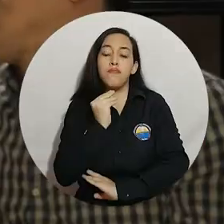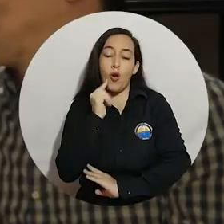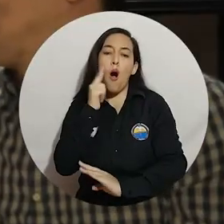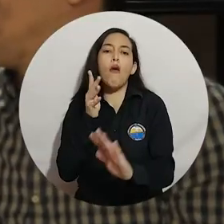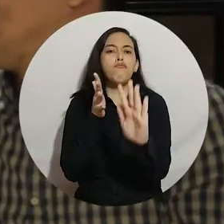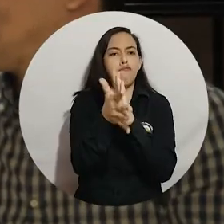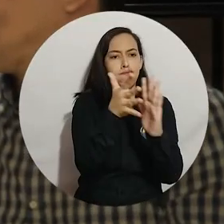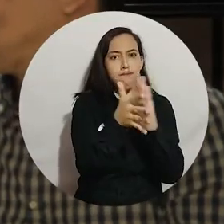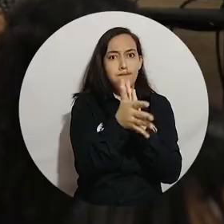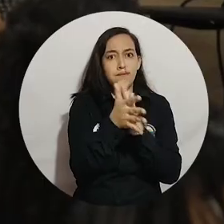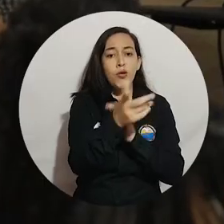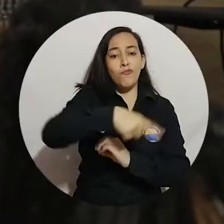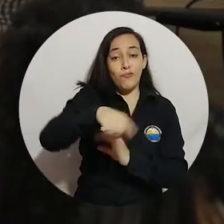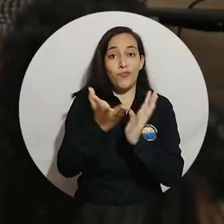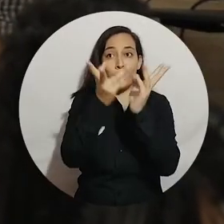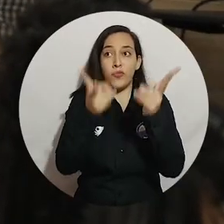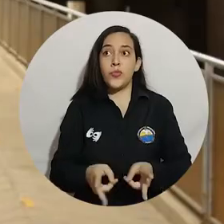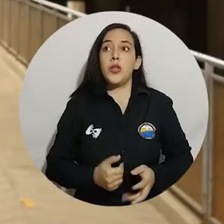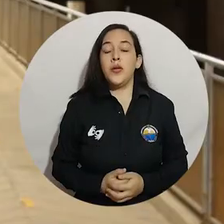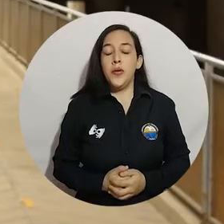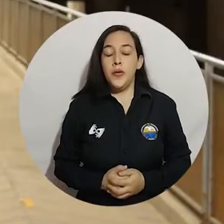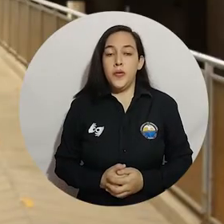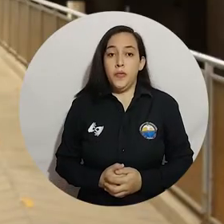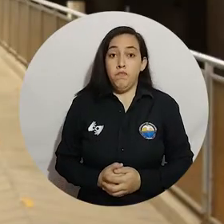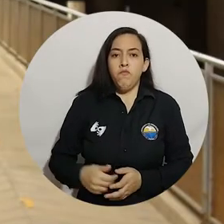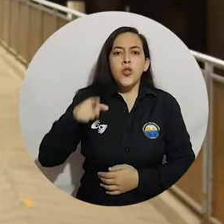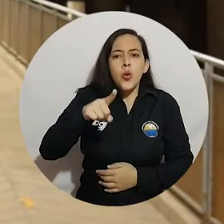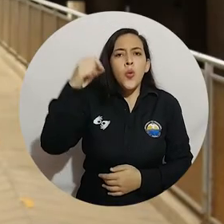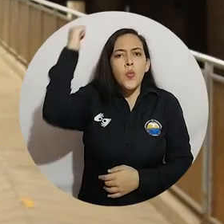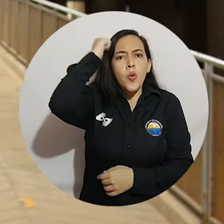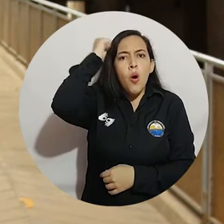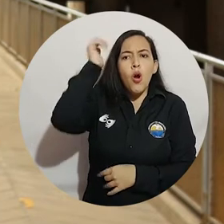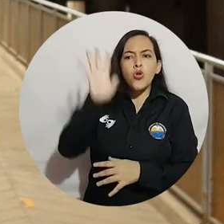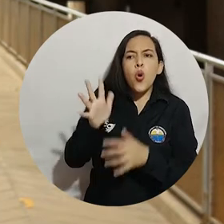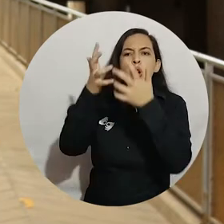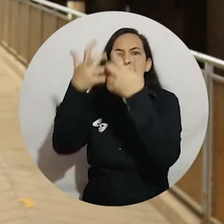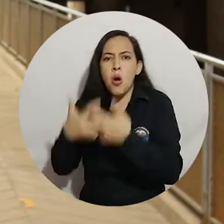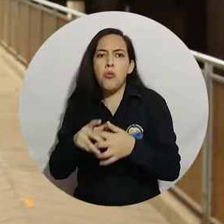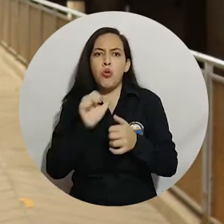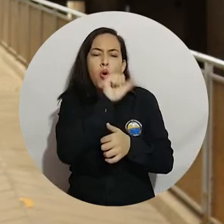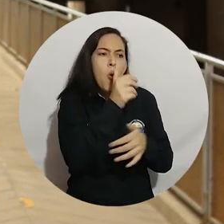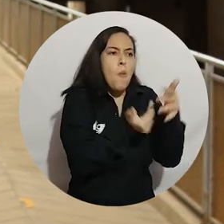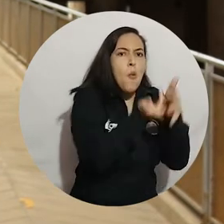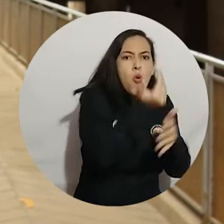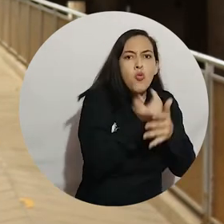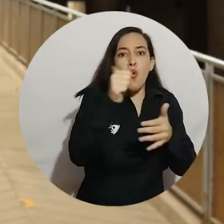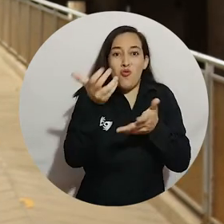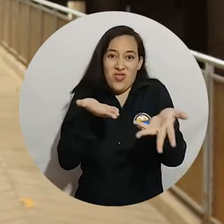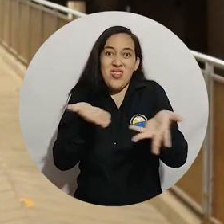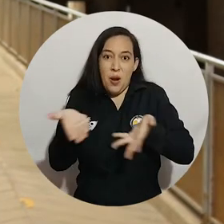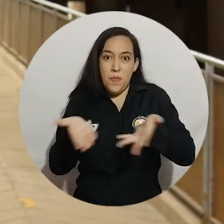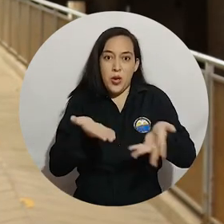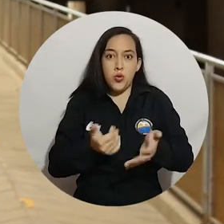compartieron sus conocimientos a los estudiantes. Tenemos la experiencia de profesionales que se han dedicado a la agroindustria, otros a la producción